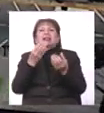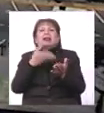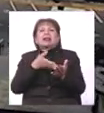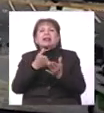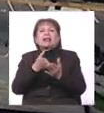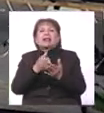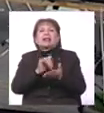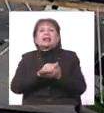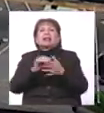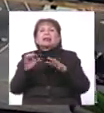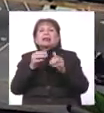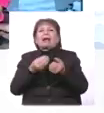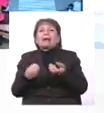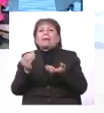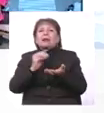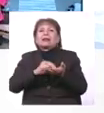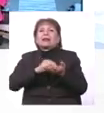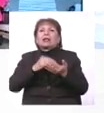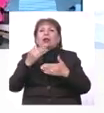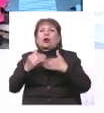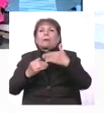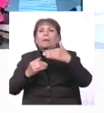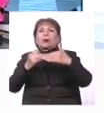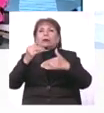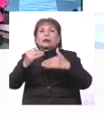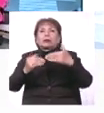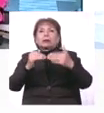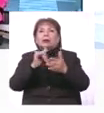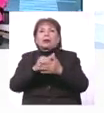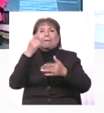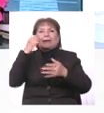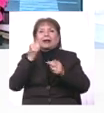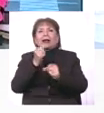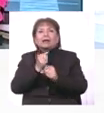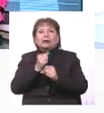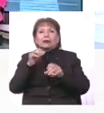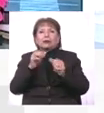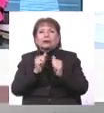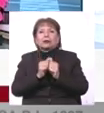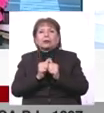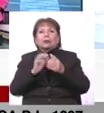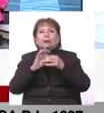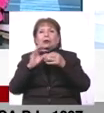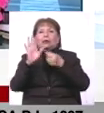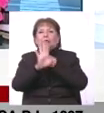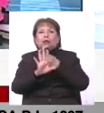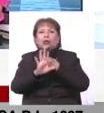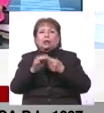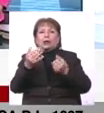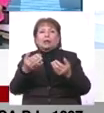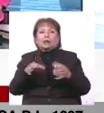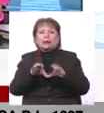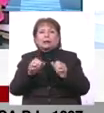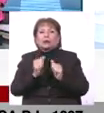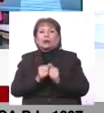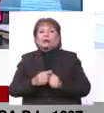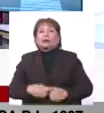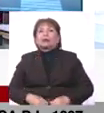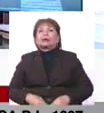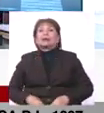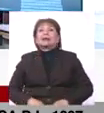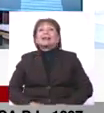Congresista, se va a implementar de repente los procedimientos para el funcionamiento de las unidades protectoras de esta modificatoria?